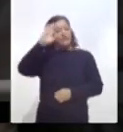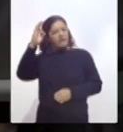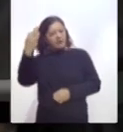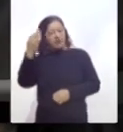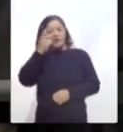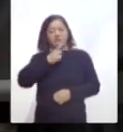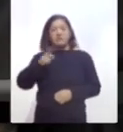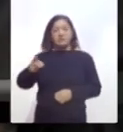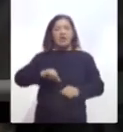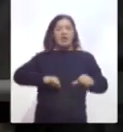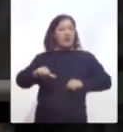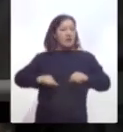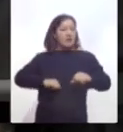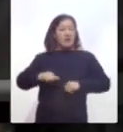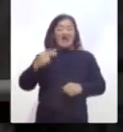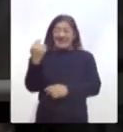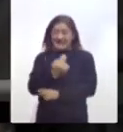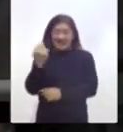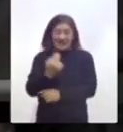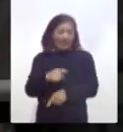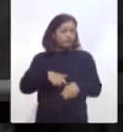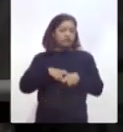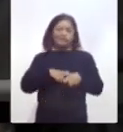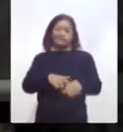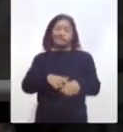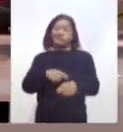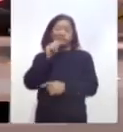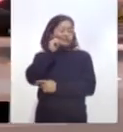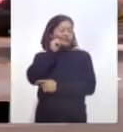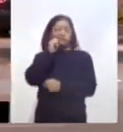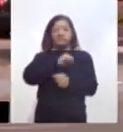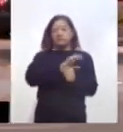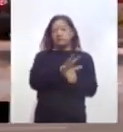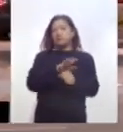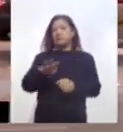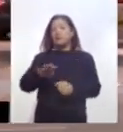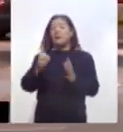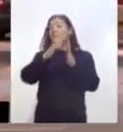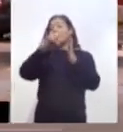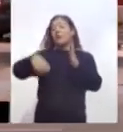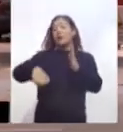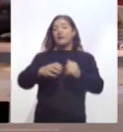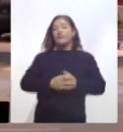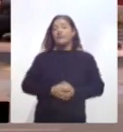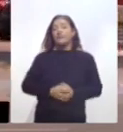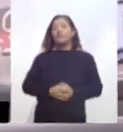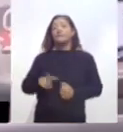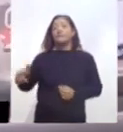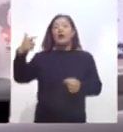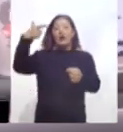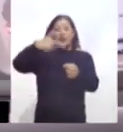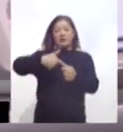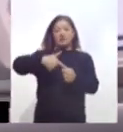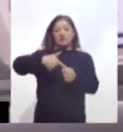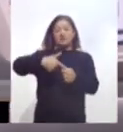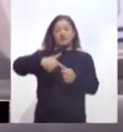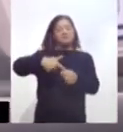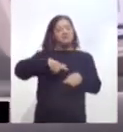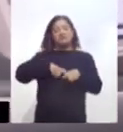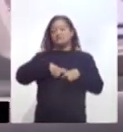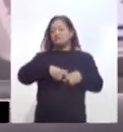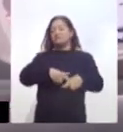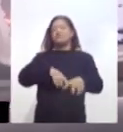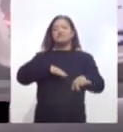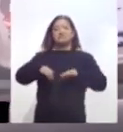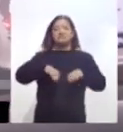pararán, pese a la epidemia del COVID-19. Ejemplo de ello son las gasolineras. Algunas